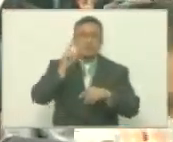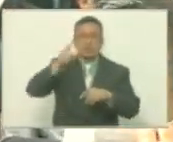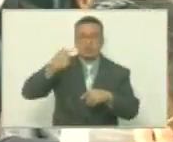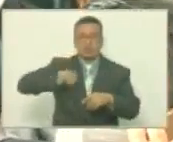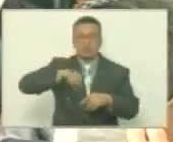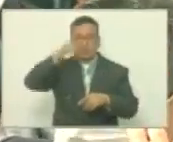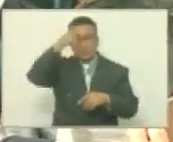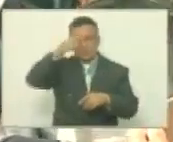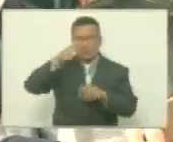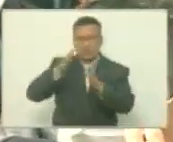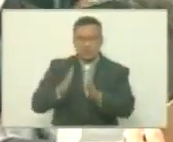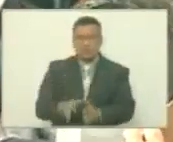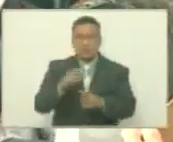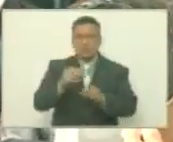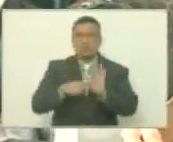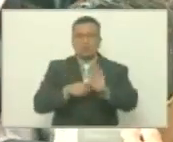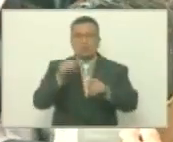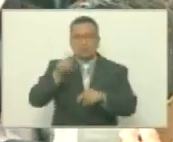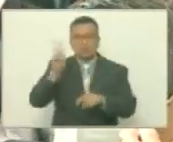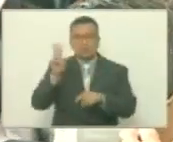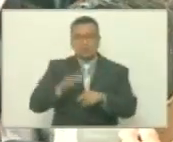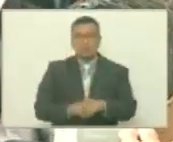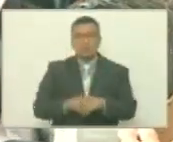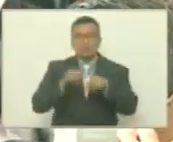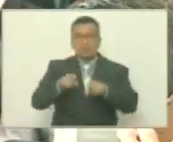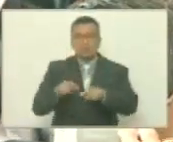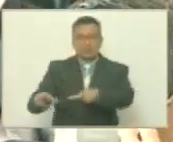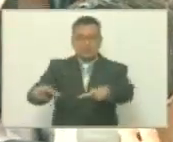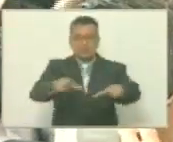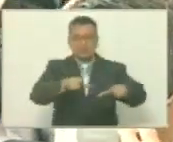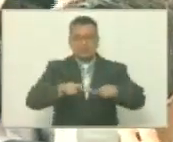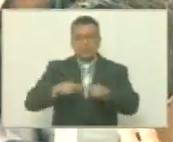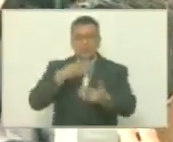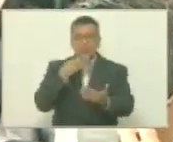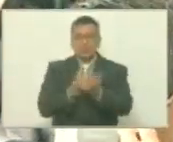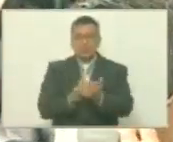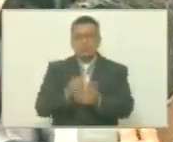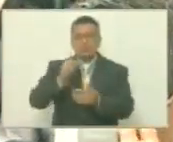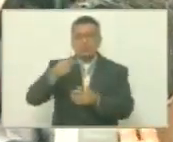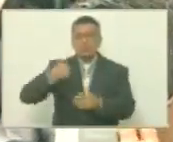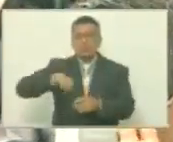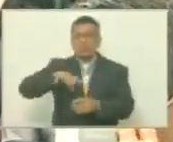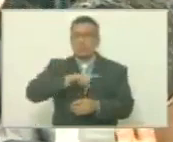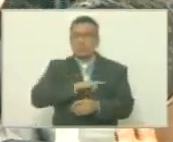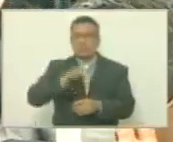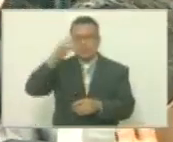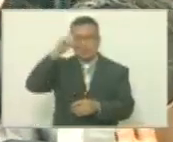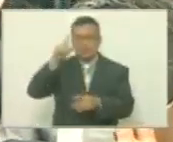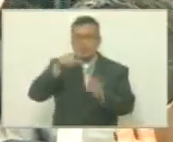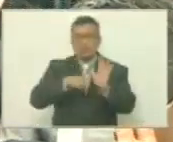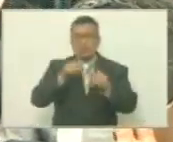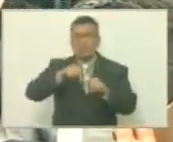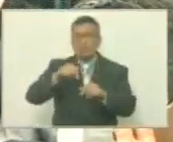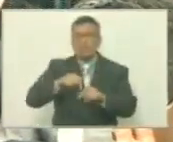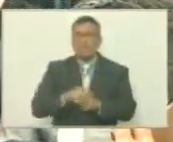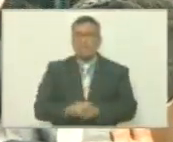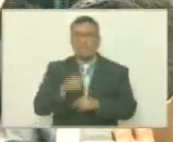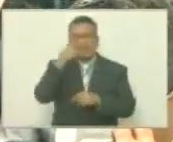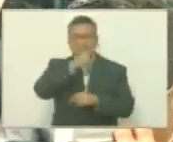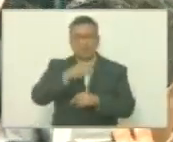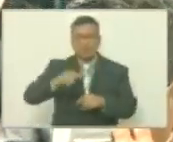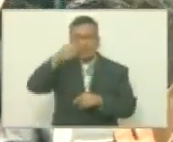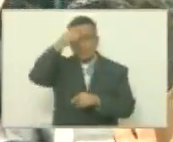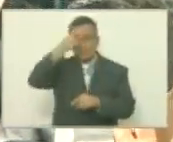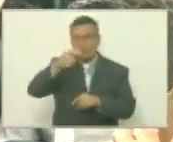los coreanos y coreanas han dado a Venezuela. Desde este espacio y agradeciéndole también a todos los diputados, le enviamos entonces al pueblo